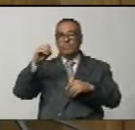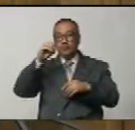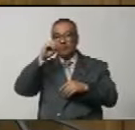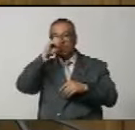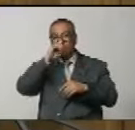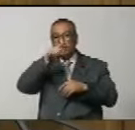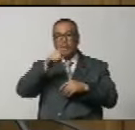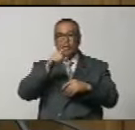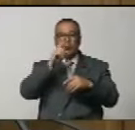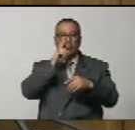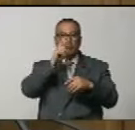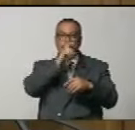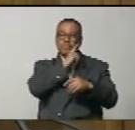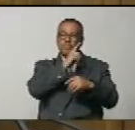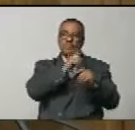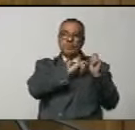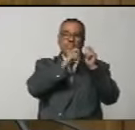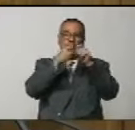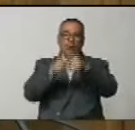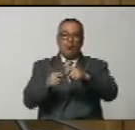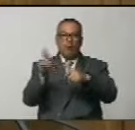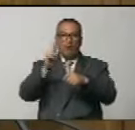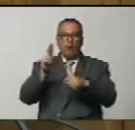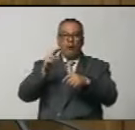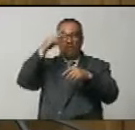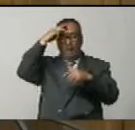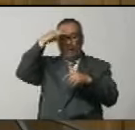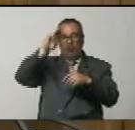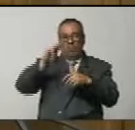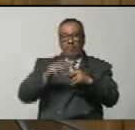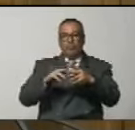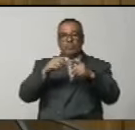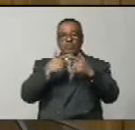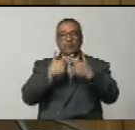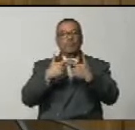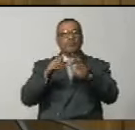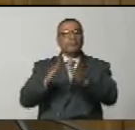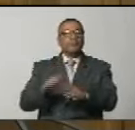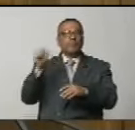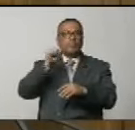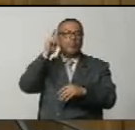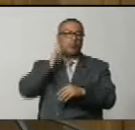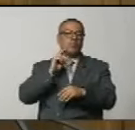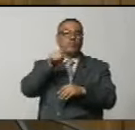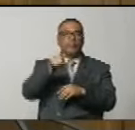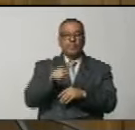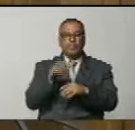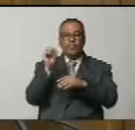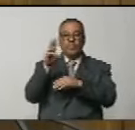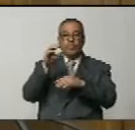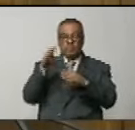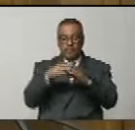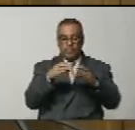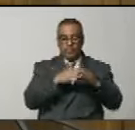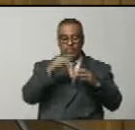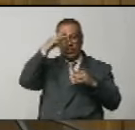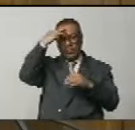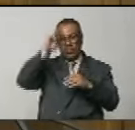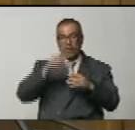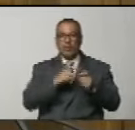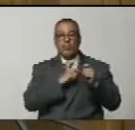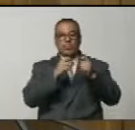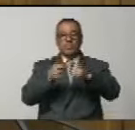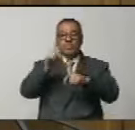del nombramiento como ciudadano honorario de la República de México al libertador Simón Bolívar, que el Congreso Constituyente Mexicano le